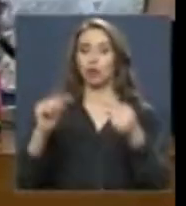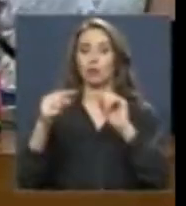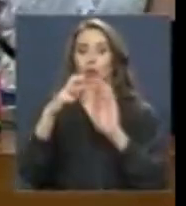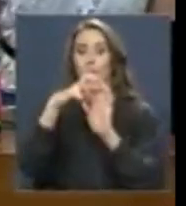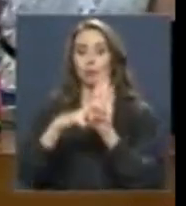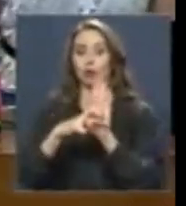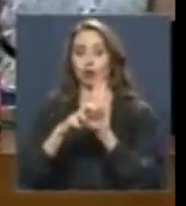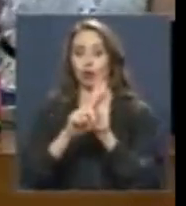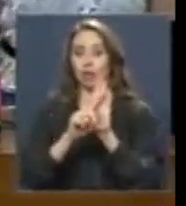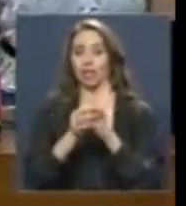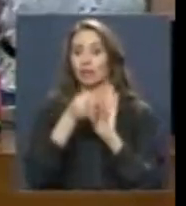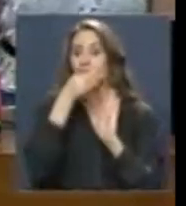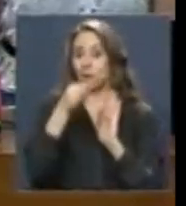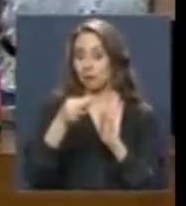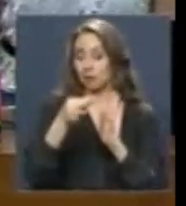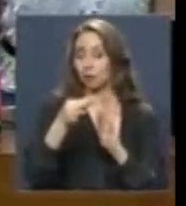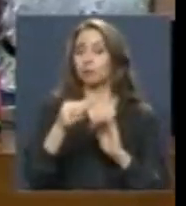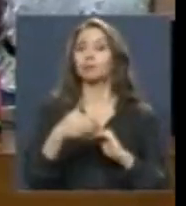Gracias,